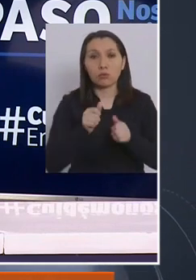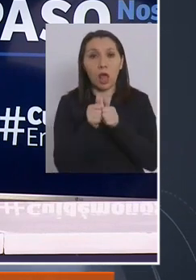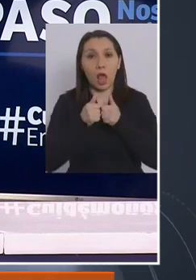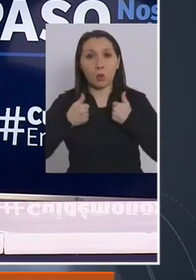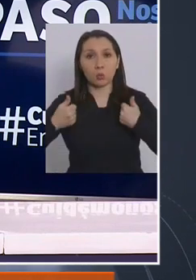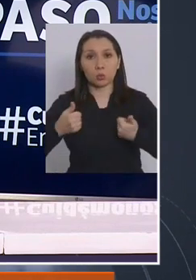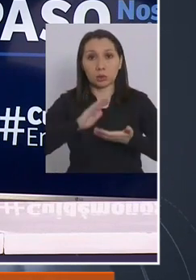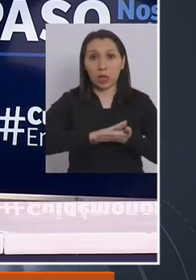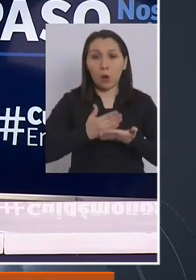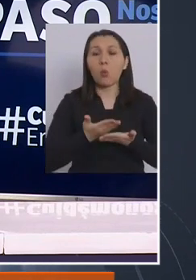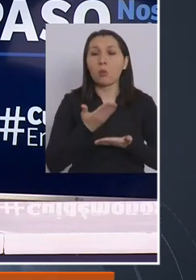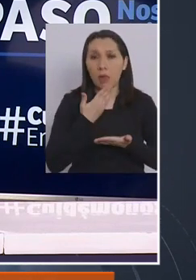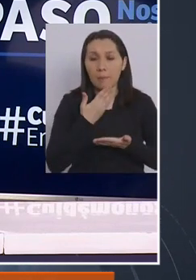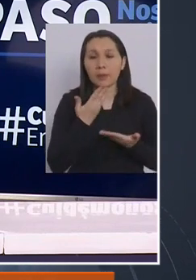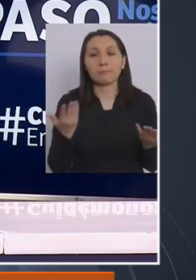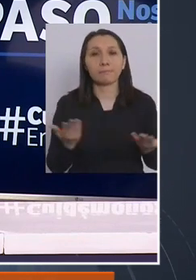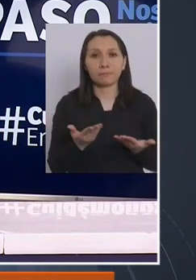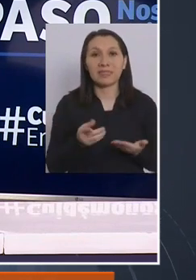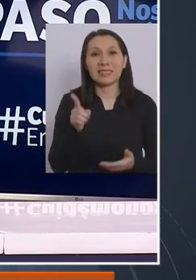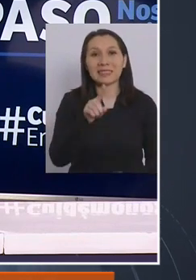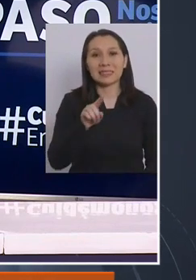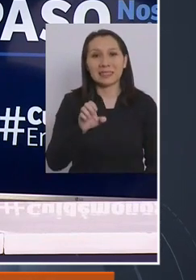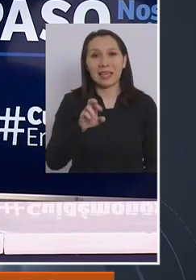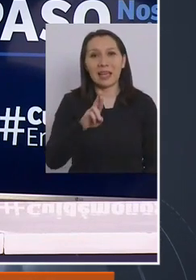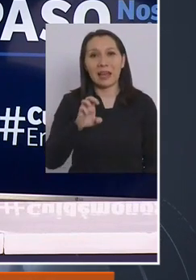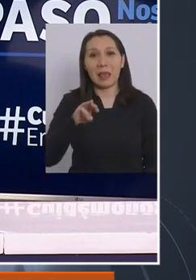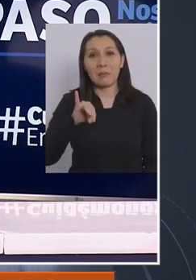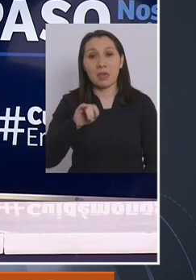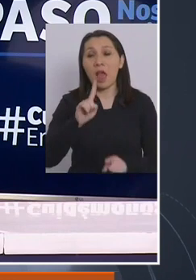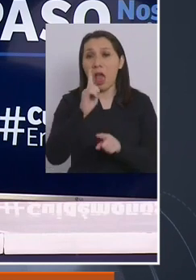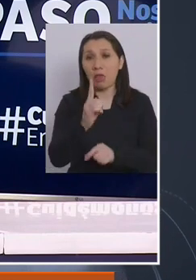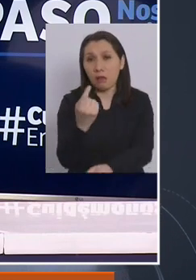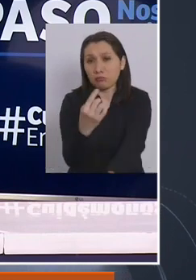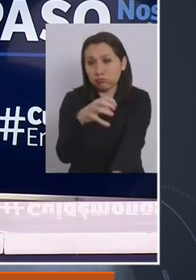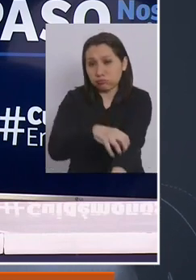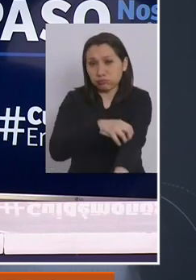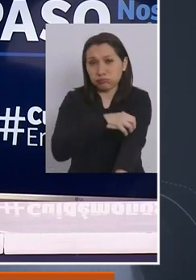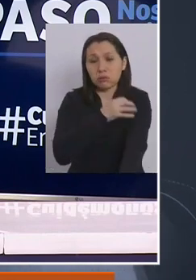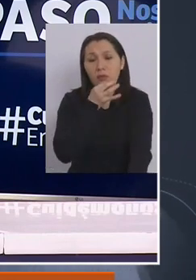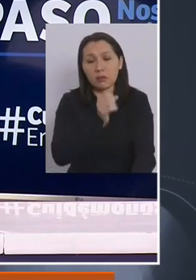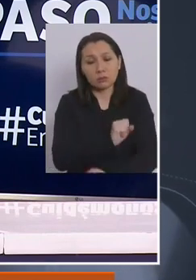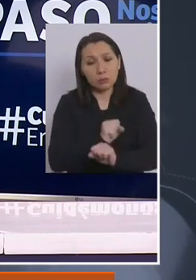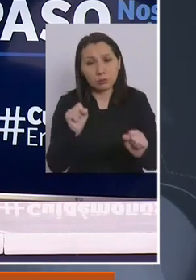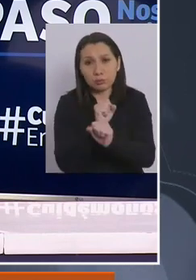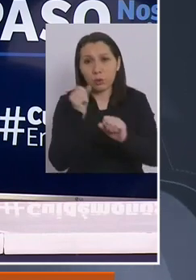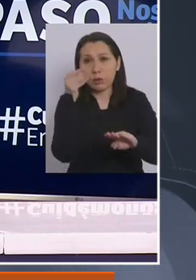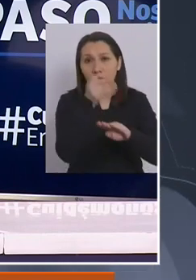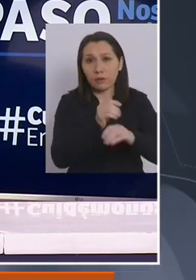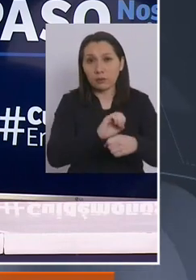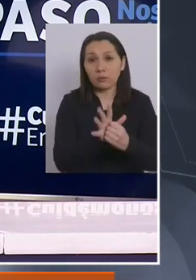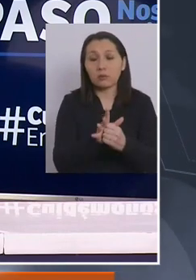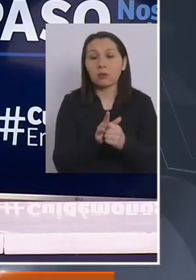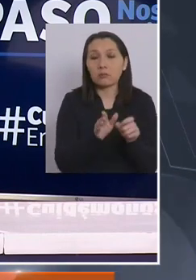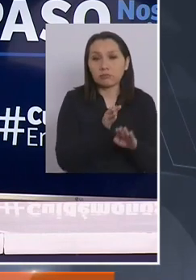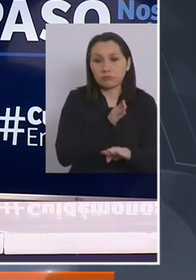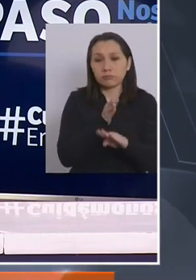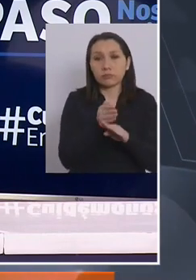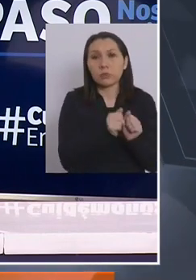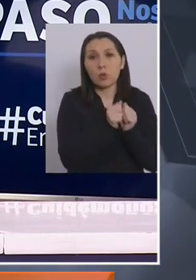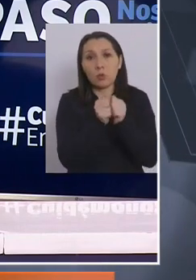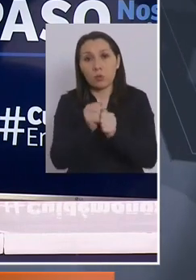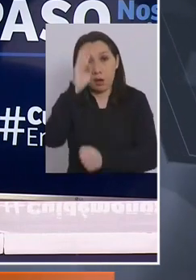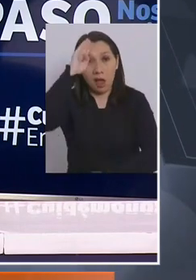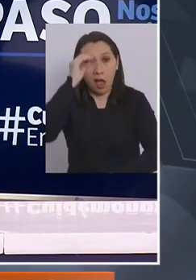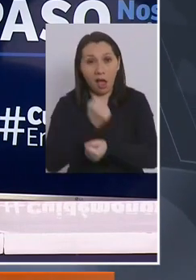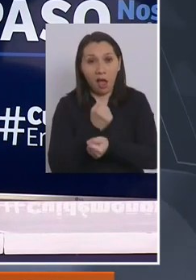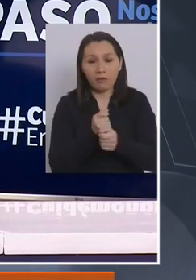autoridades sanitarias, es decir, de nuestras Ceremis. En cada una de las regiones de nuestro país se realizarán, en conjunto con